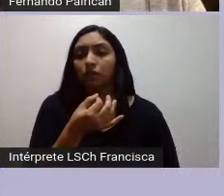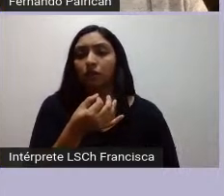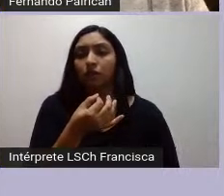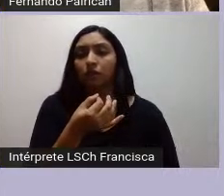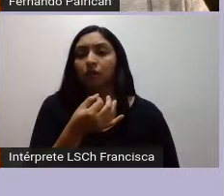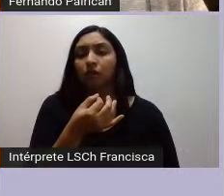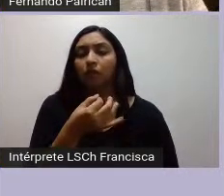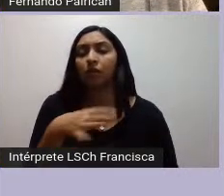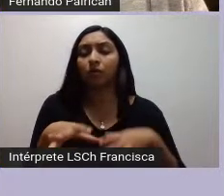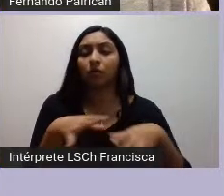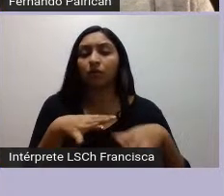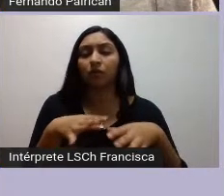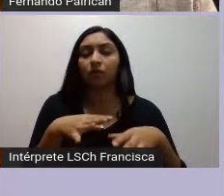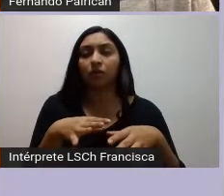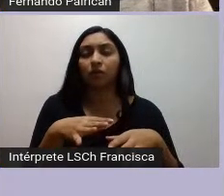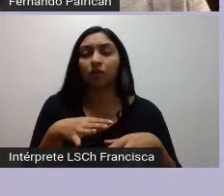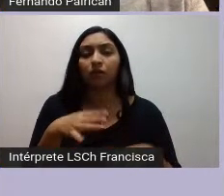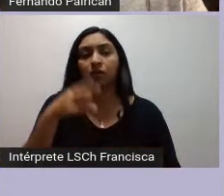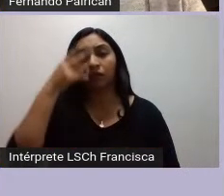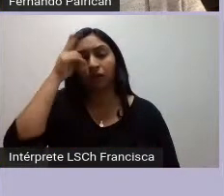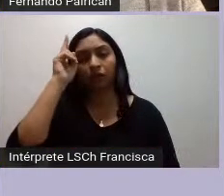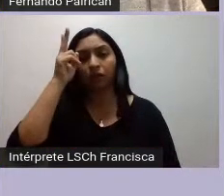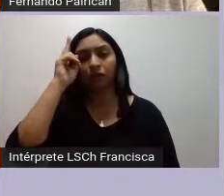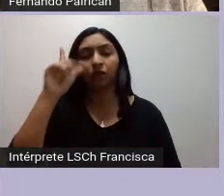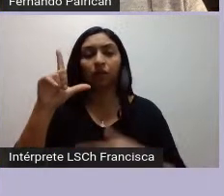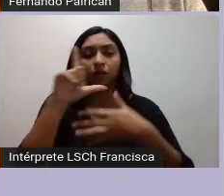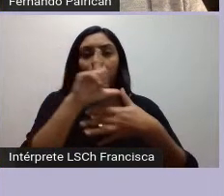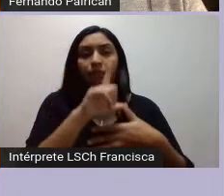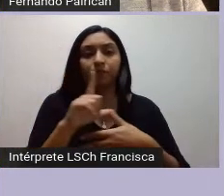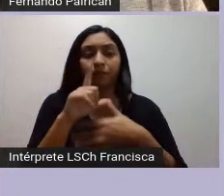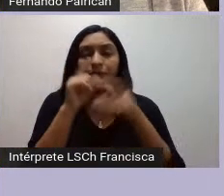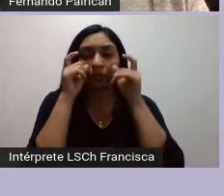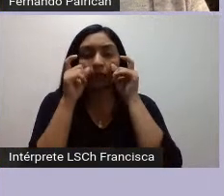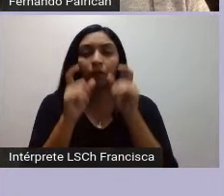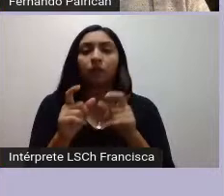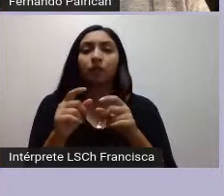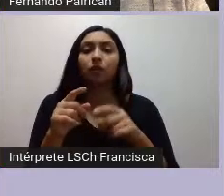latinoamericano en el caso del concepto de control territorial que